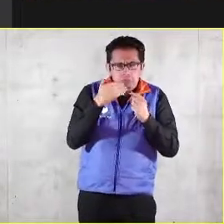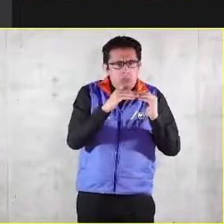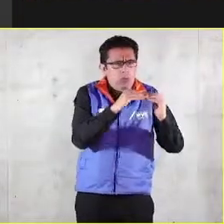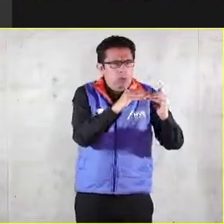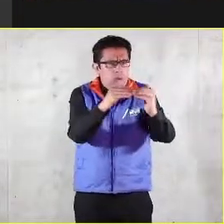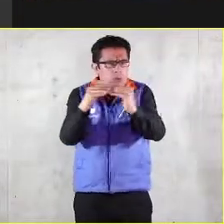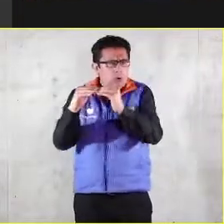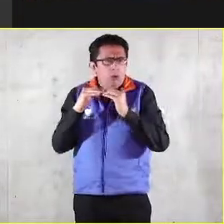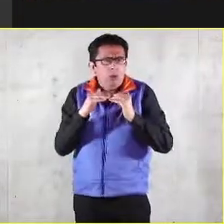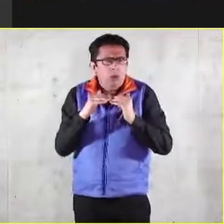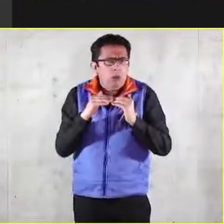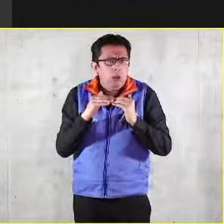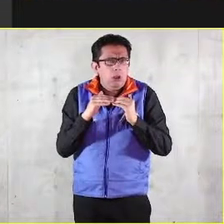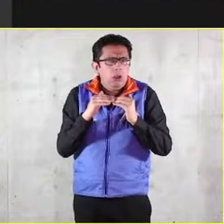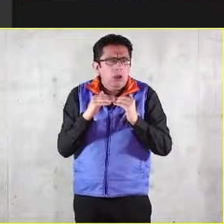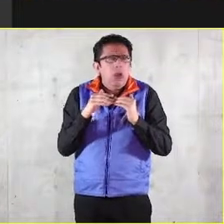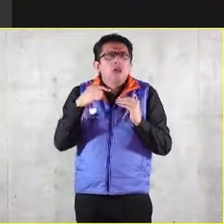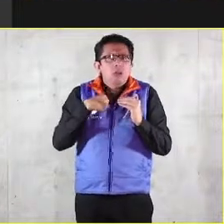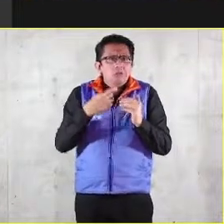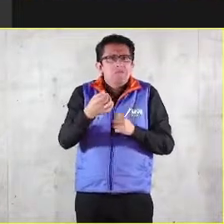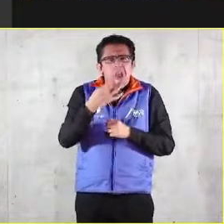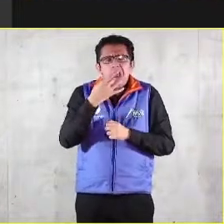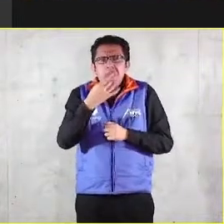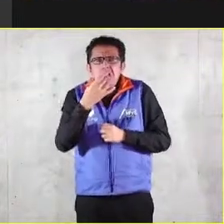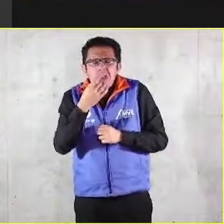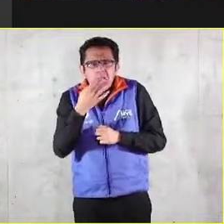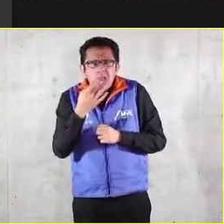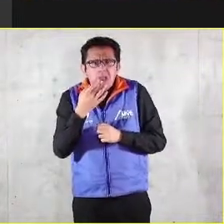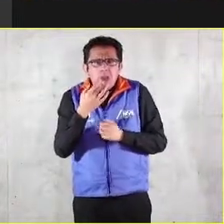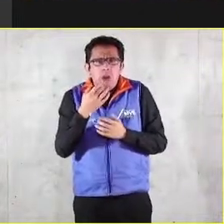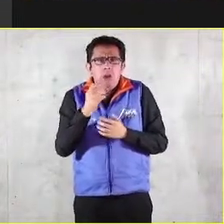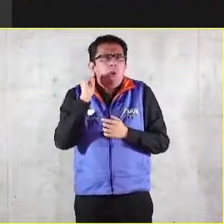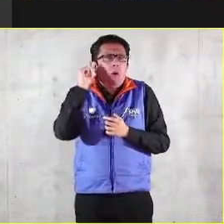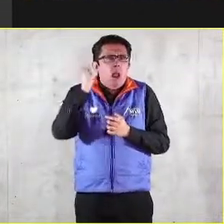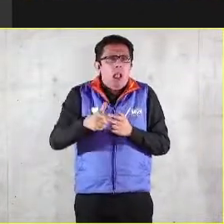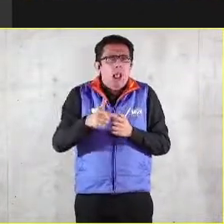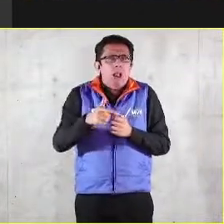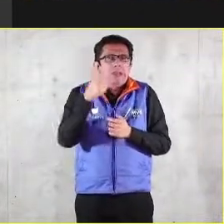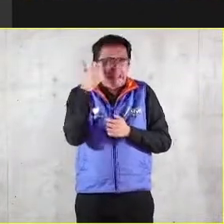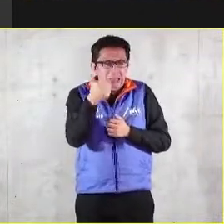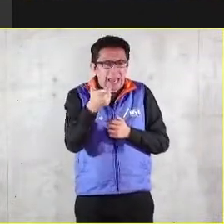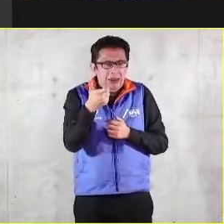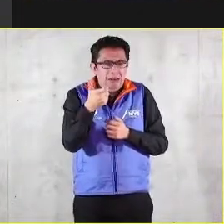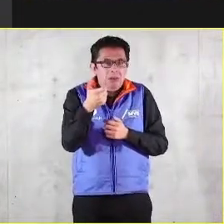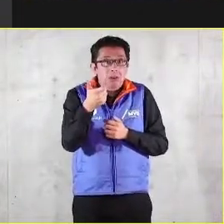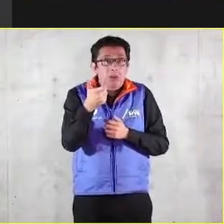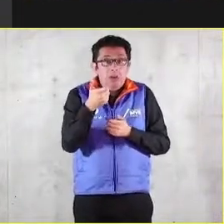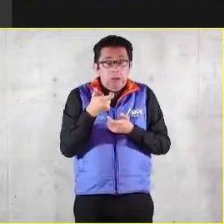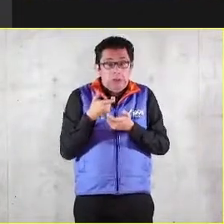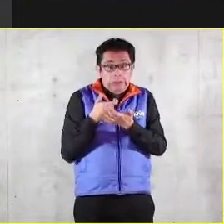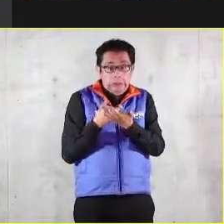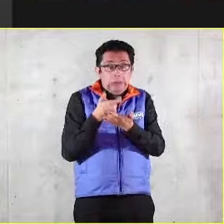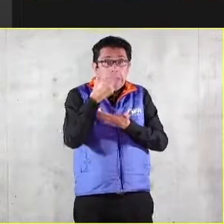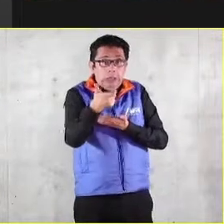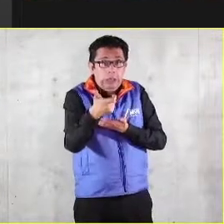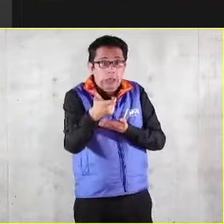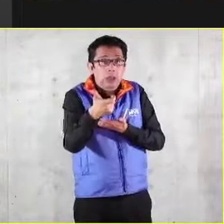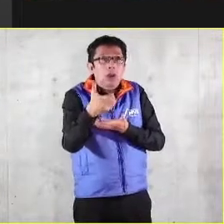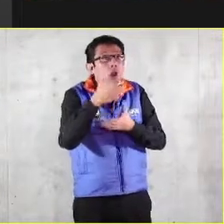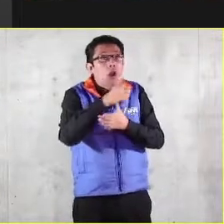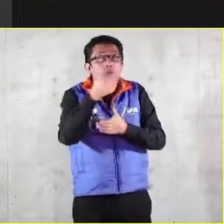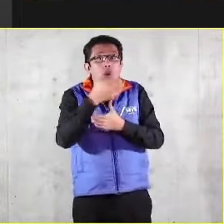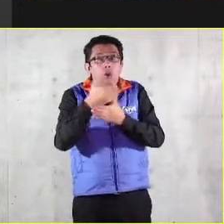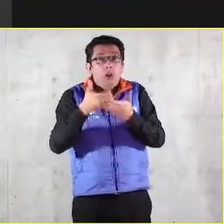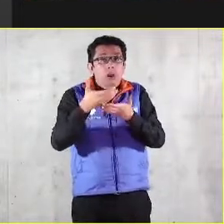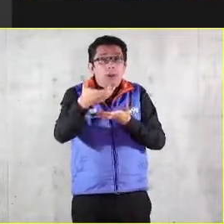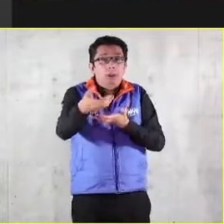que voy a que voy a dar el genérico intercambiable que es el dinero por un bien o servicio específico y se cumple esa transacción hemos